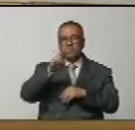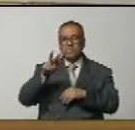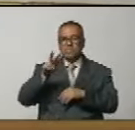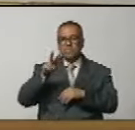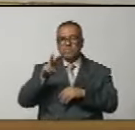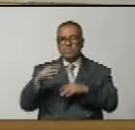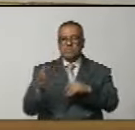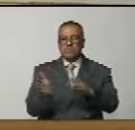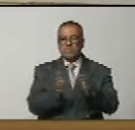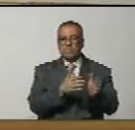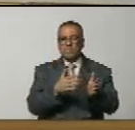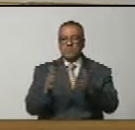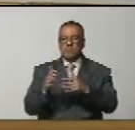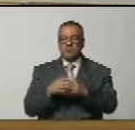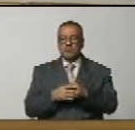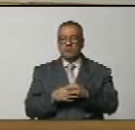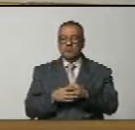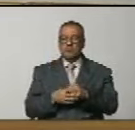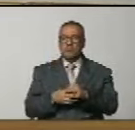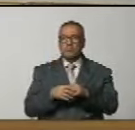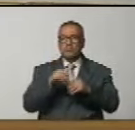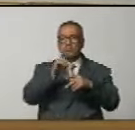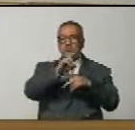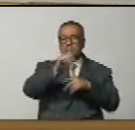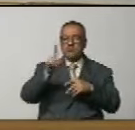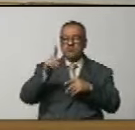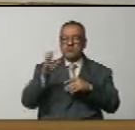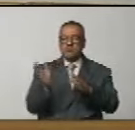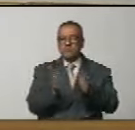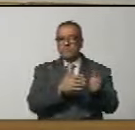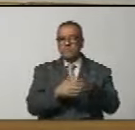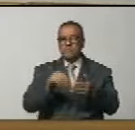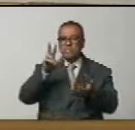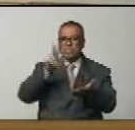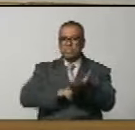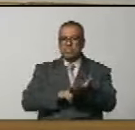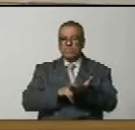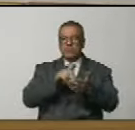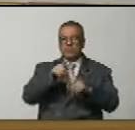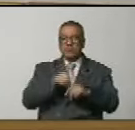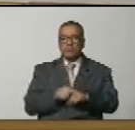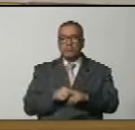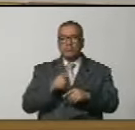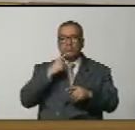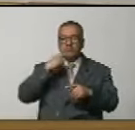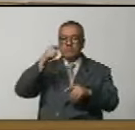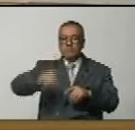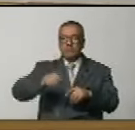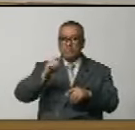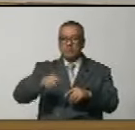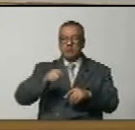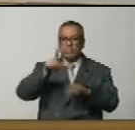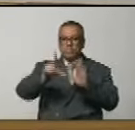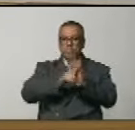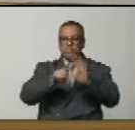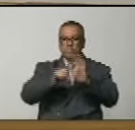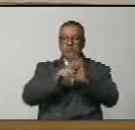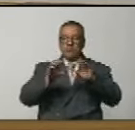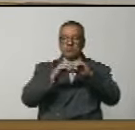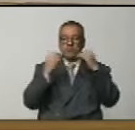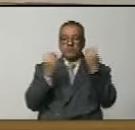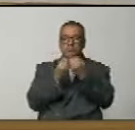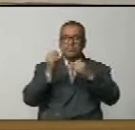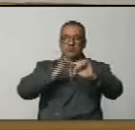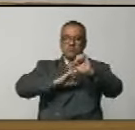de marzo 21 de marzo aprobemos y sancionemos la ley orgánica